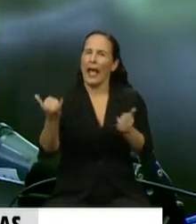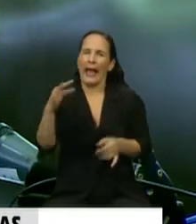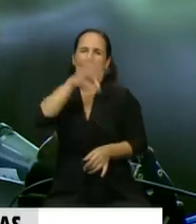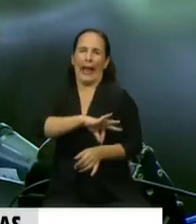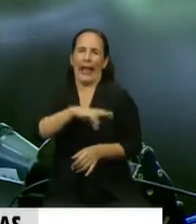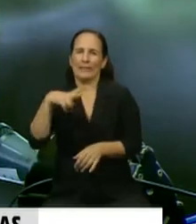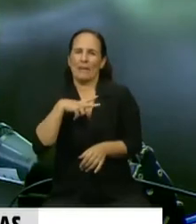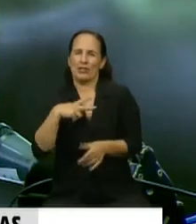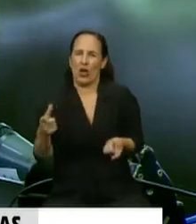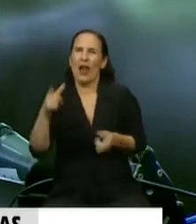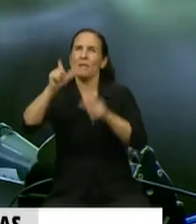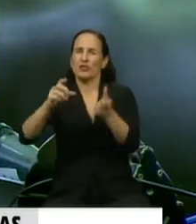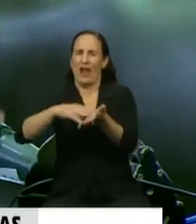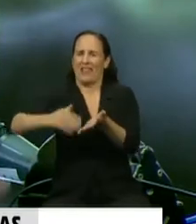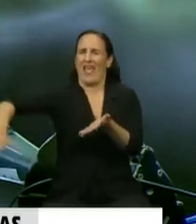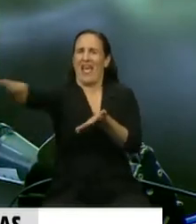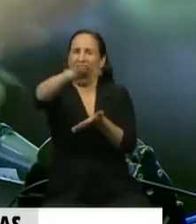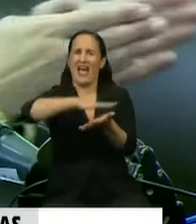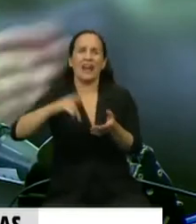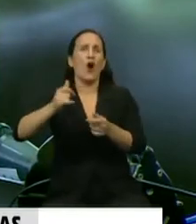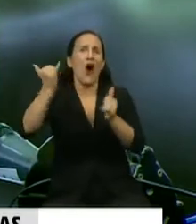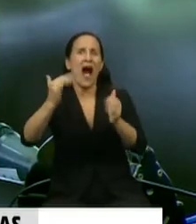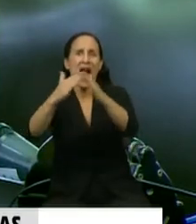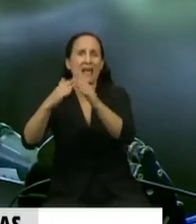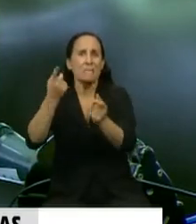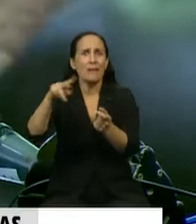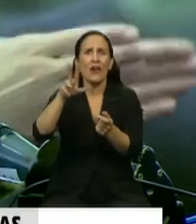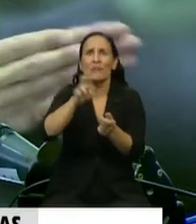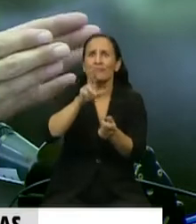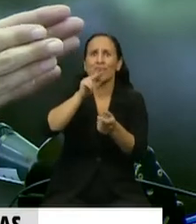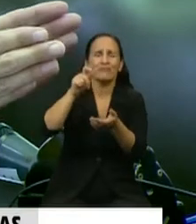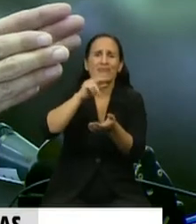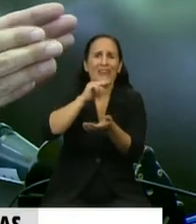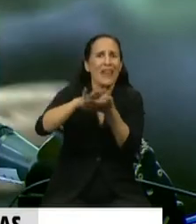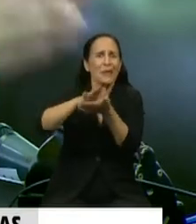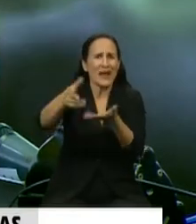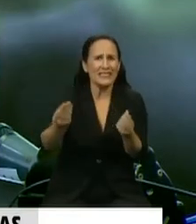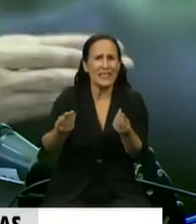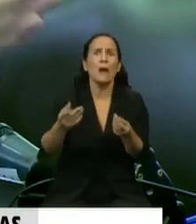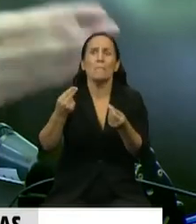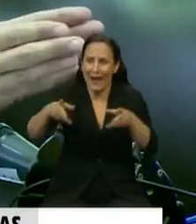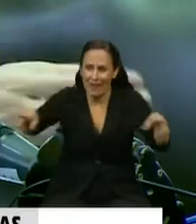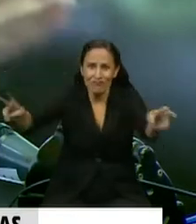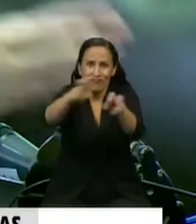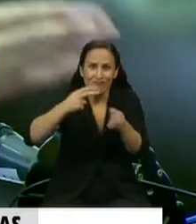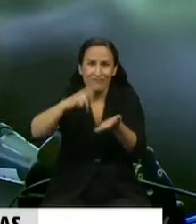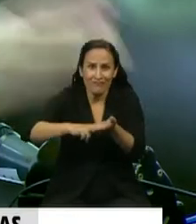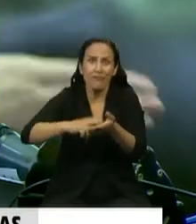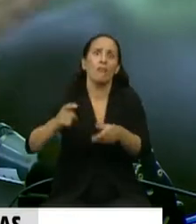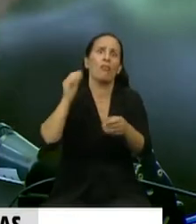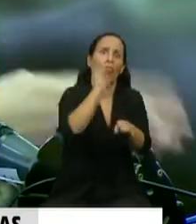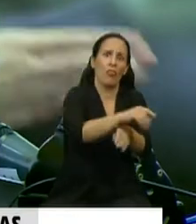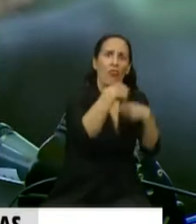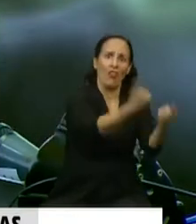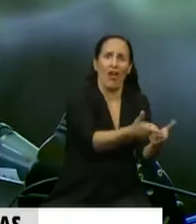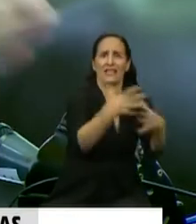tenencias de tierra y las propiedades ociosas. ¿Para qué? Para asignarlos a la centralización del sistema de salud, para que realmente estén los insumos